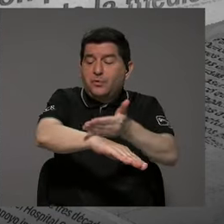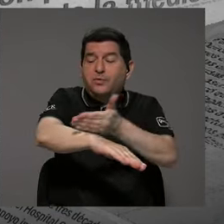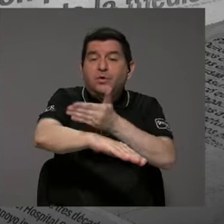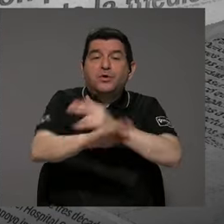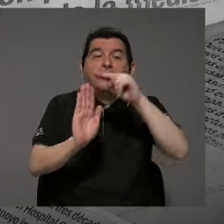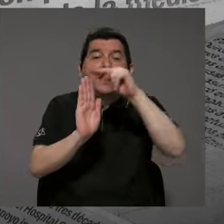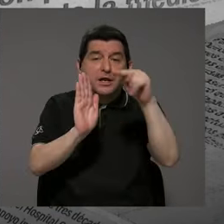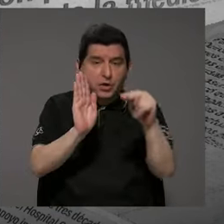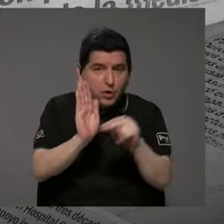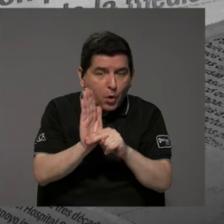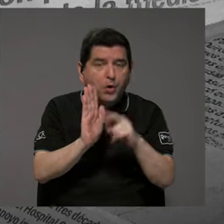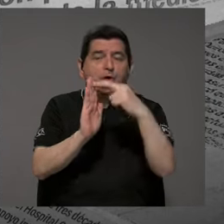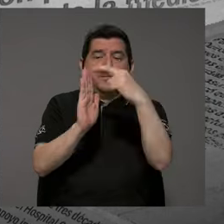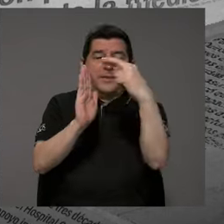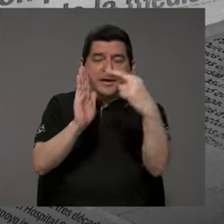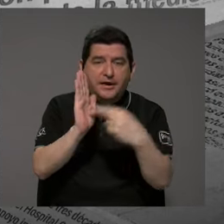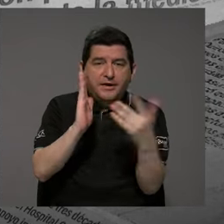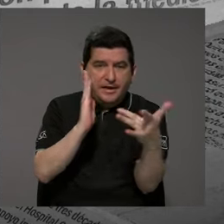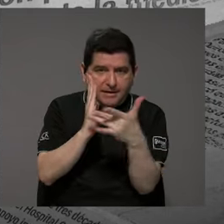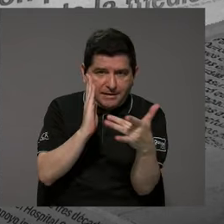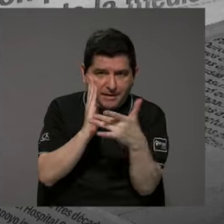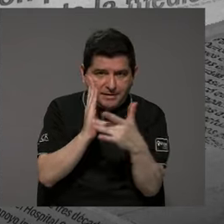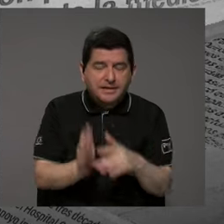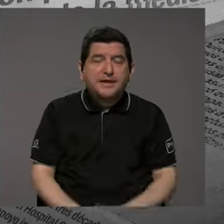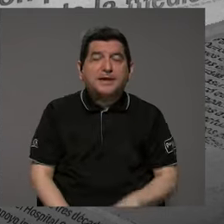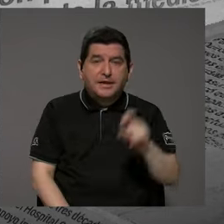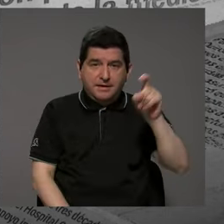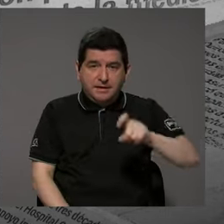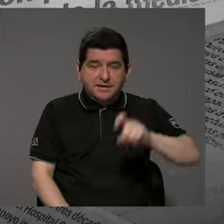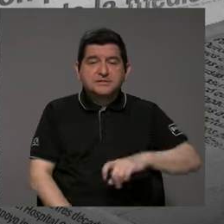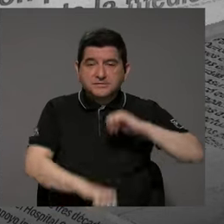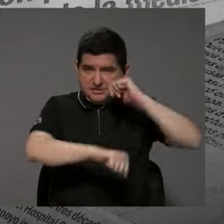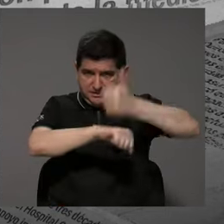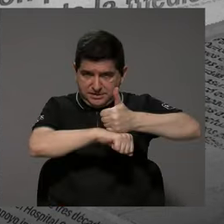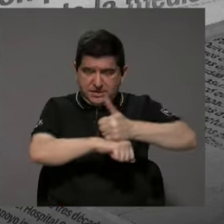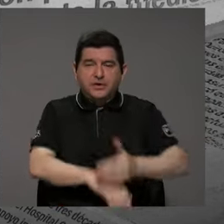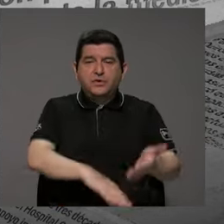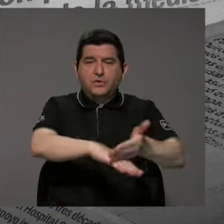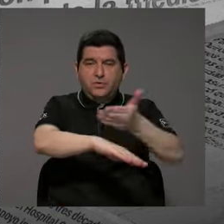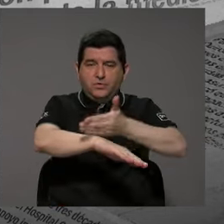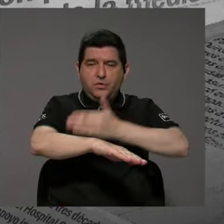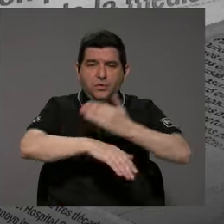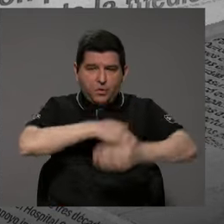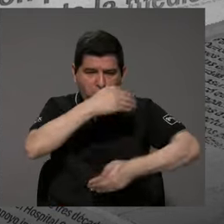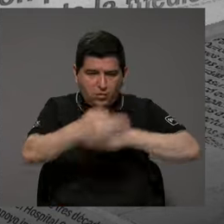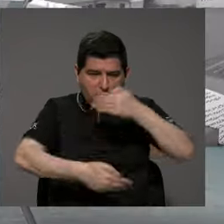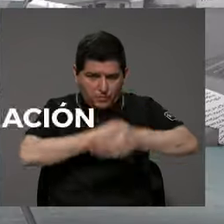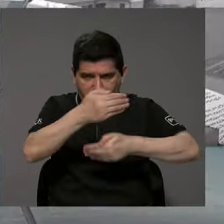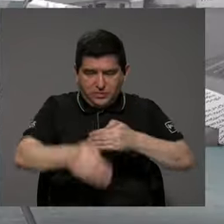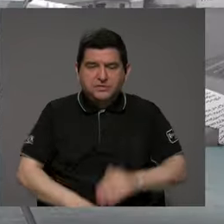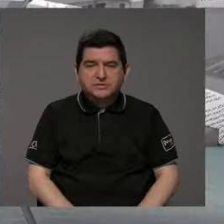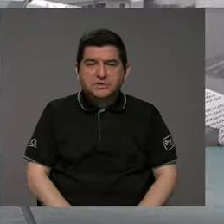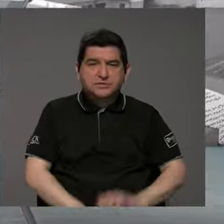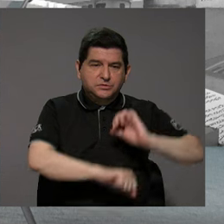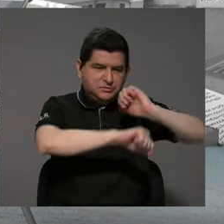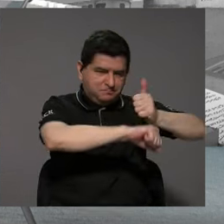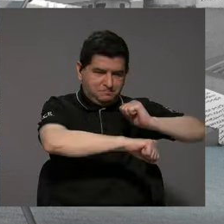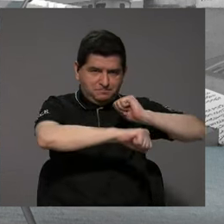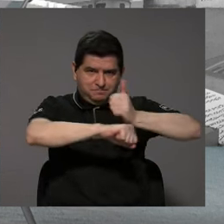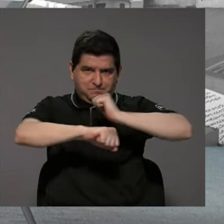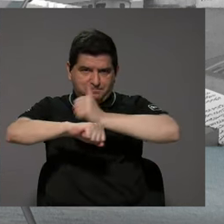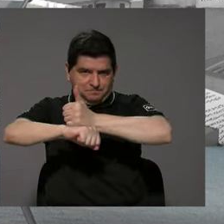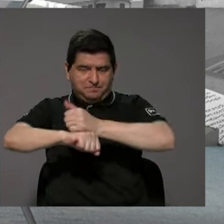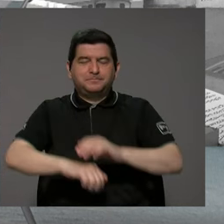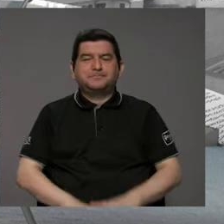normativo, de reglamentación técnica que hay que emitir también para poder mejorar estos procesos de despliegue o la instalación como tal,